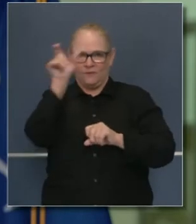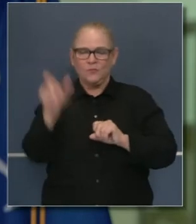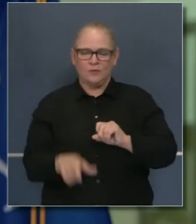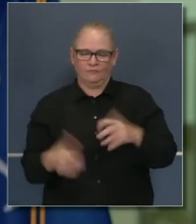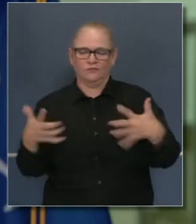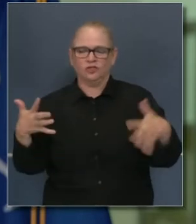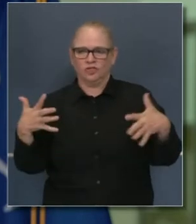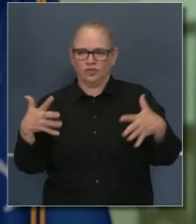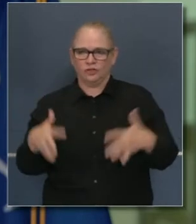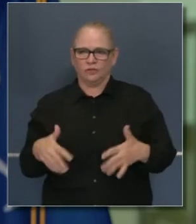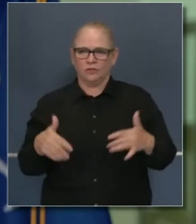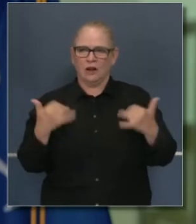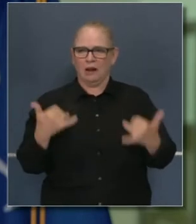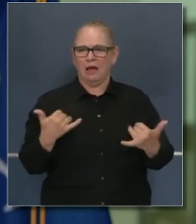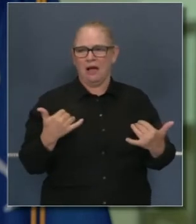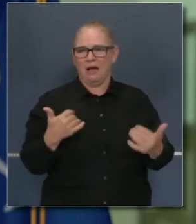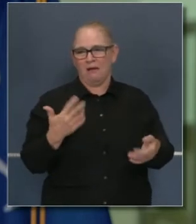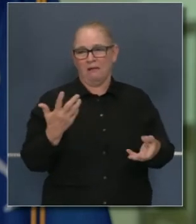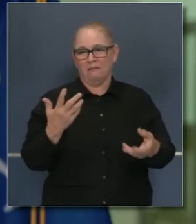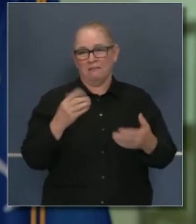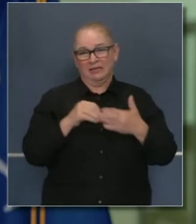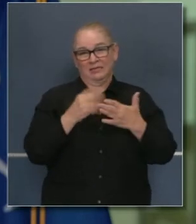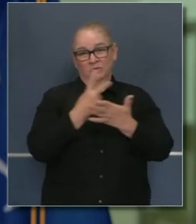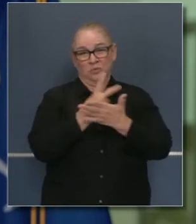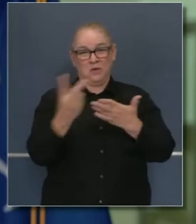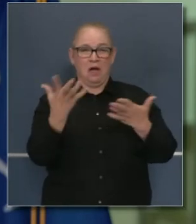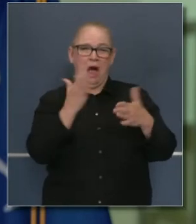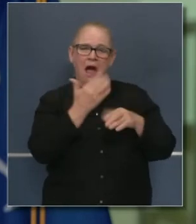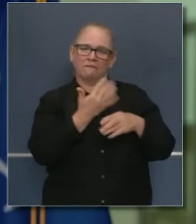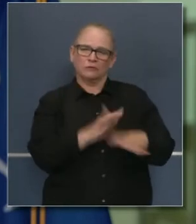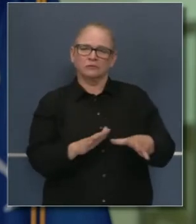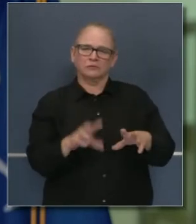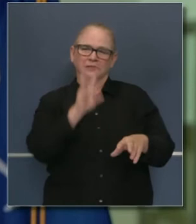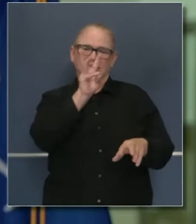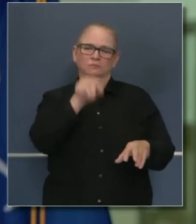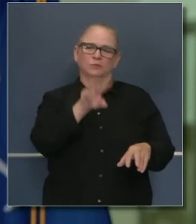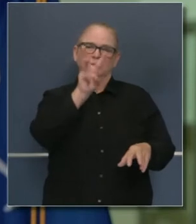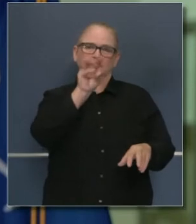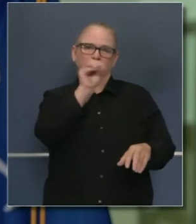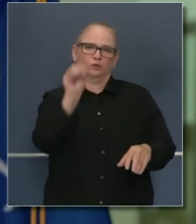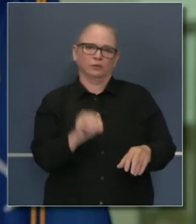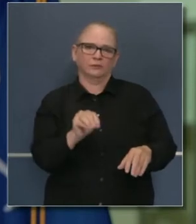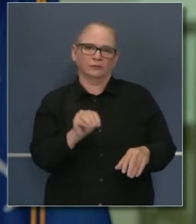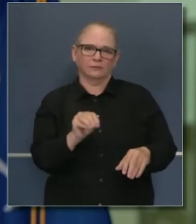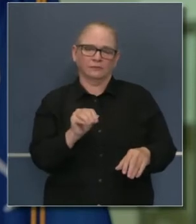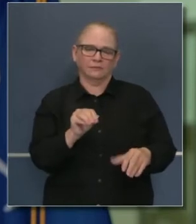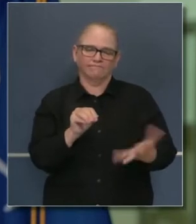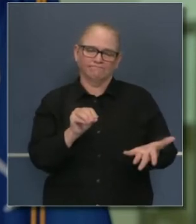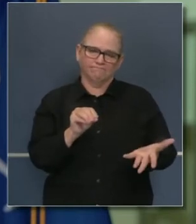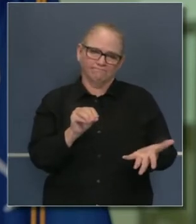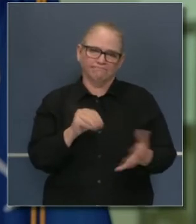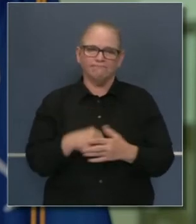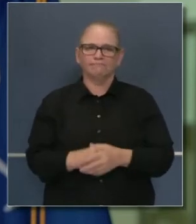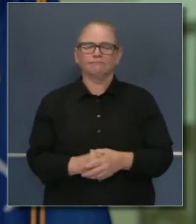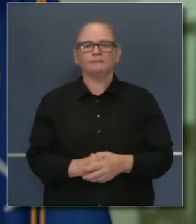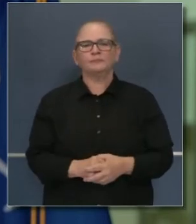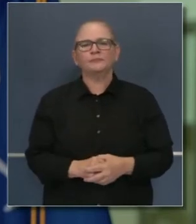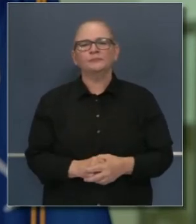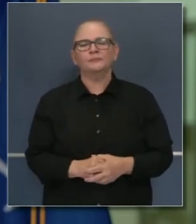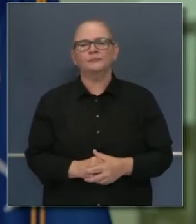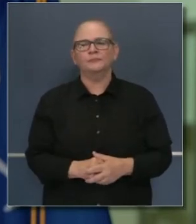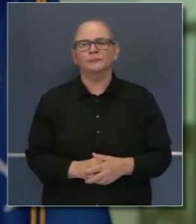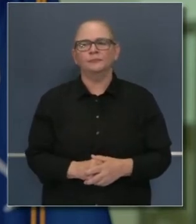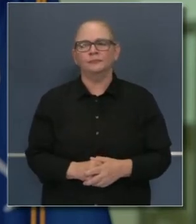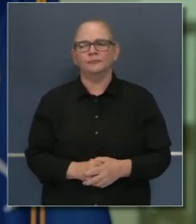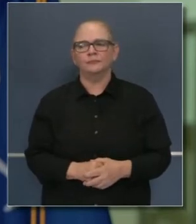Entonces, la tasa de positividad a través de 14 días, 6,6%. Siempre se nos pregunta, y yo hago